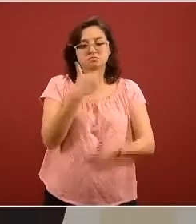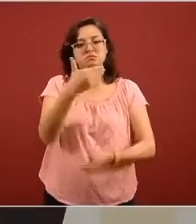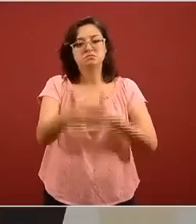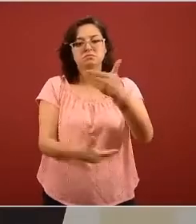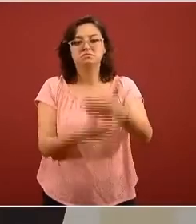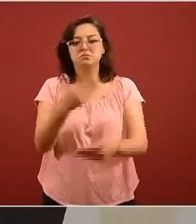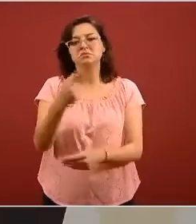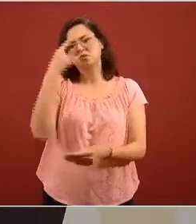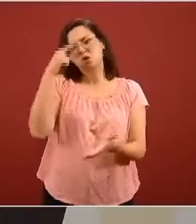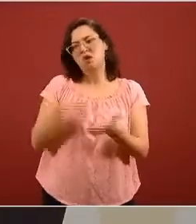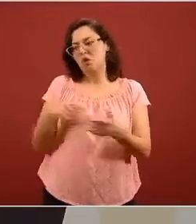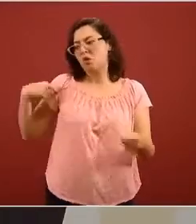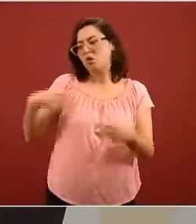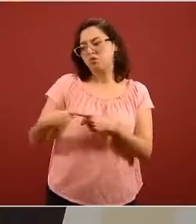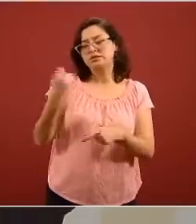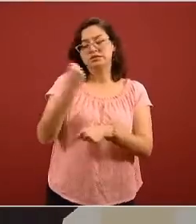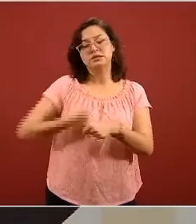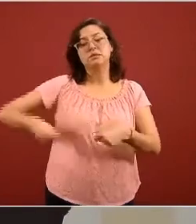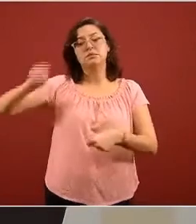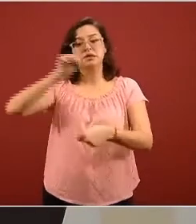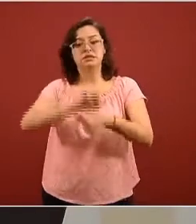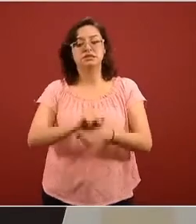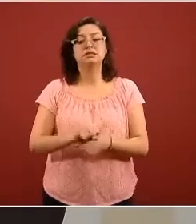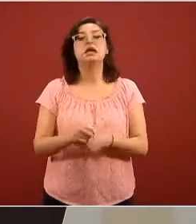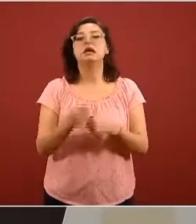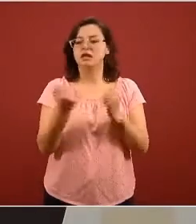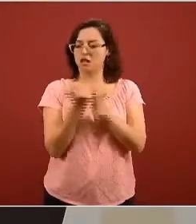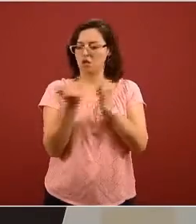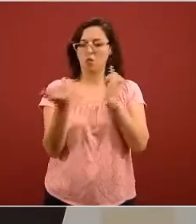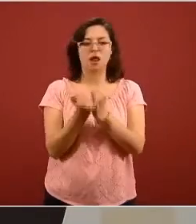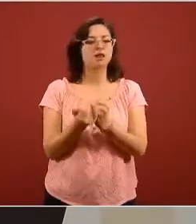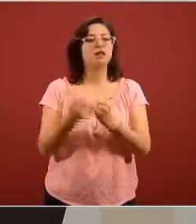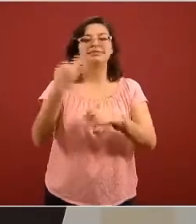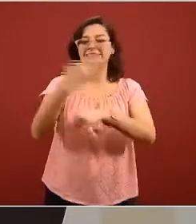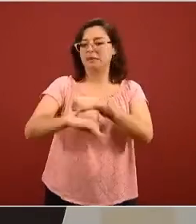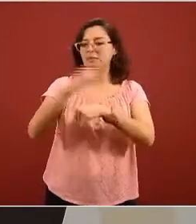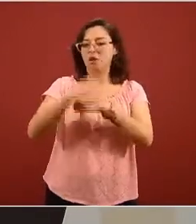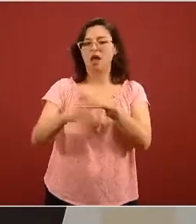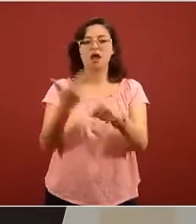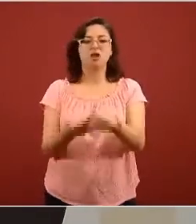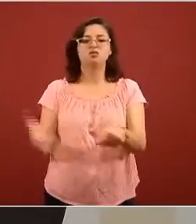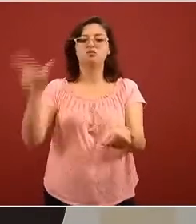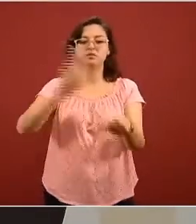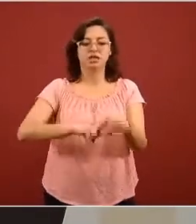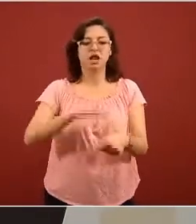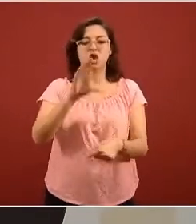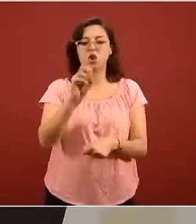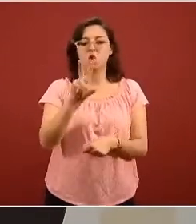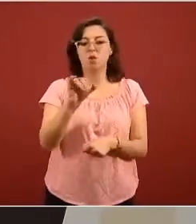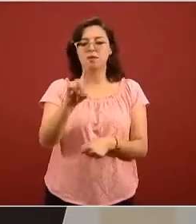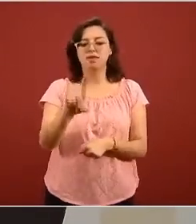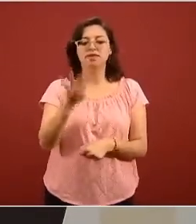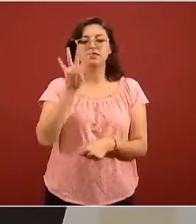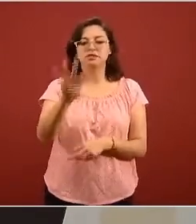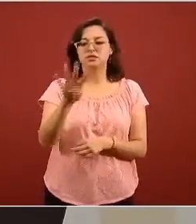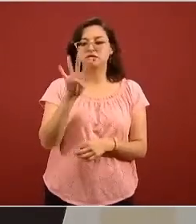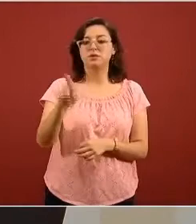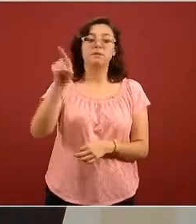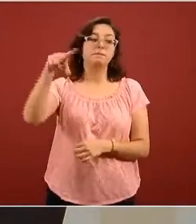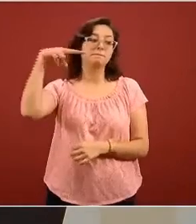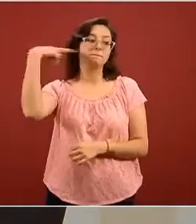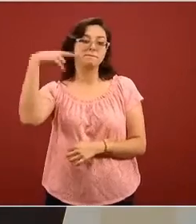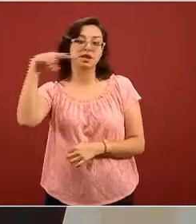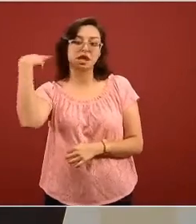semana lo tienen terminado de una unidad temporal COVID-19 en Veracruz esto ha